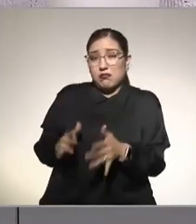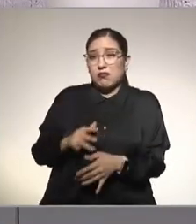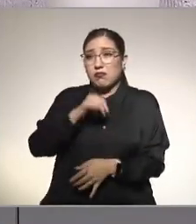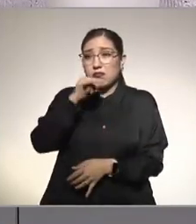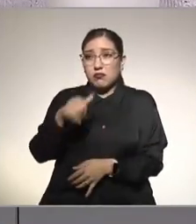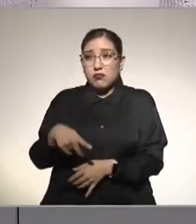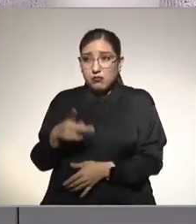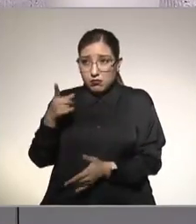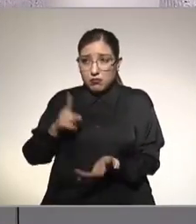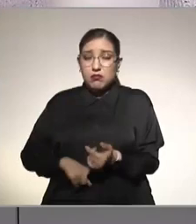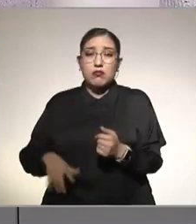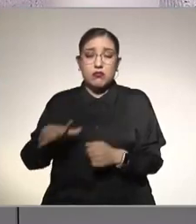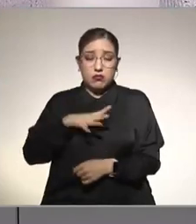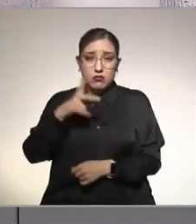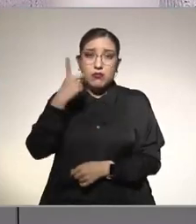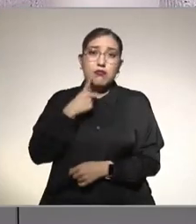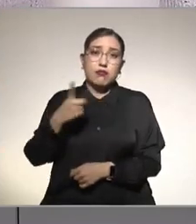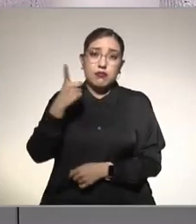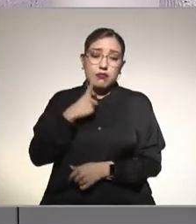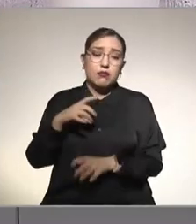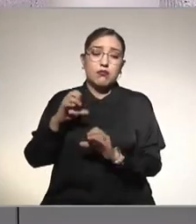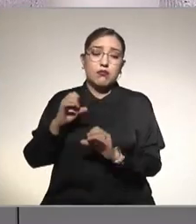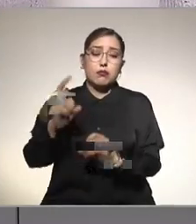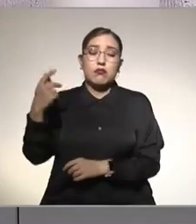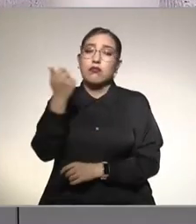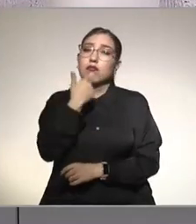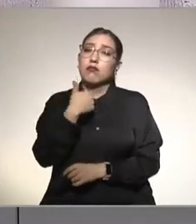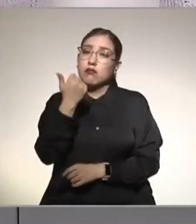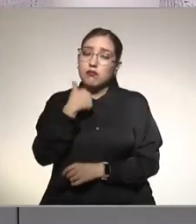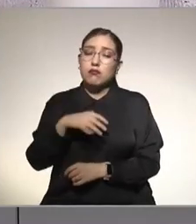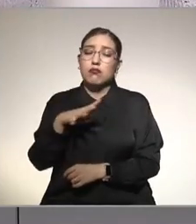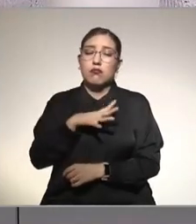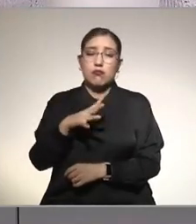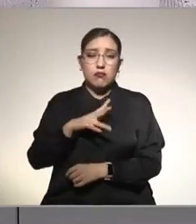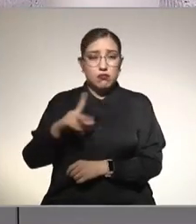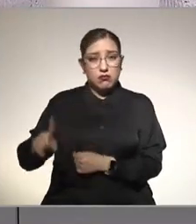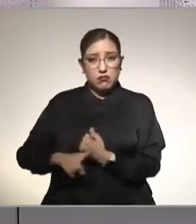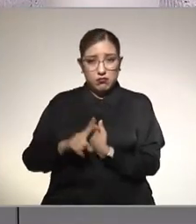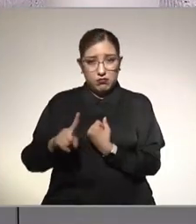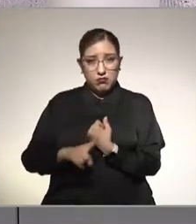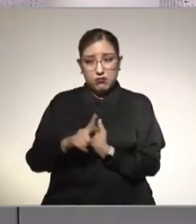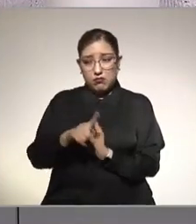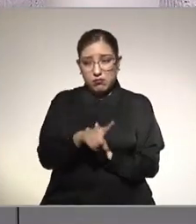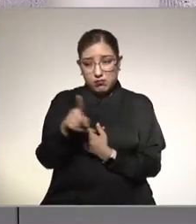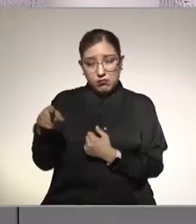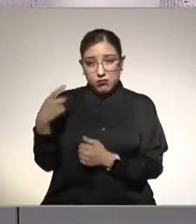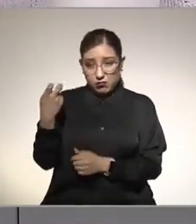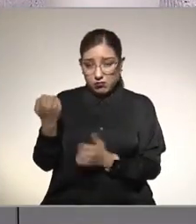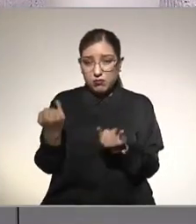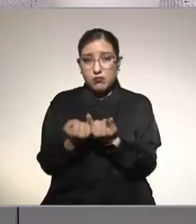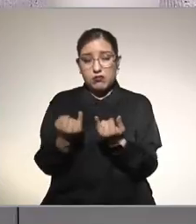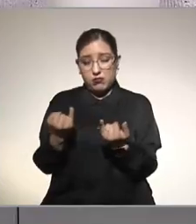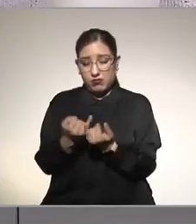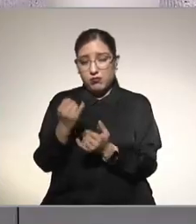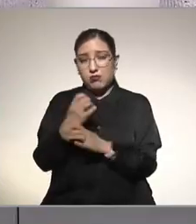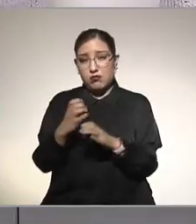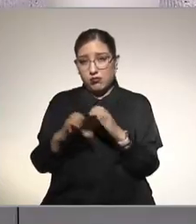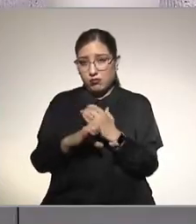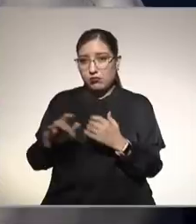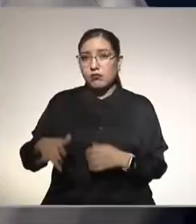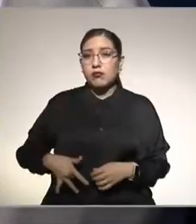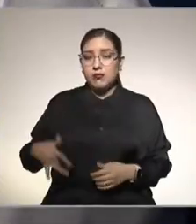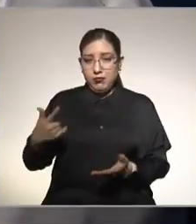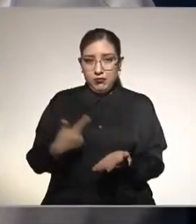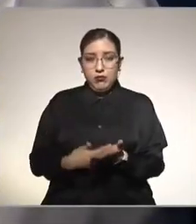de diabetes de alteraciones en la glucosa de elevación de colesterol y los triglicéridos y eso también es una causa de hígado graso entonces hay que